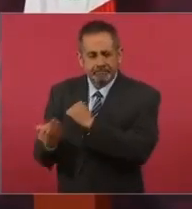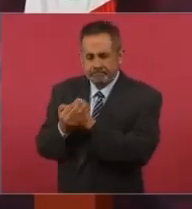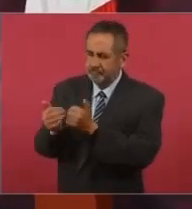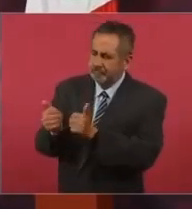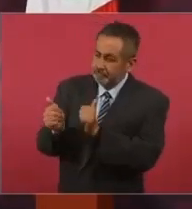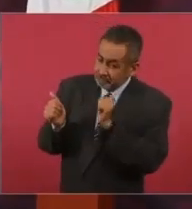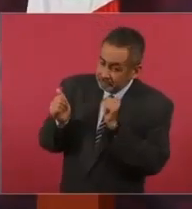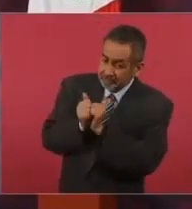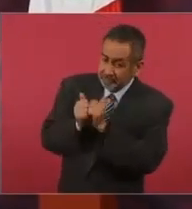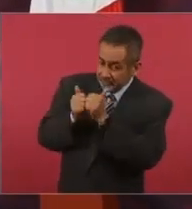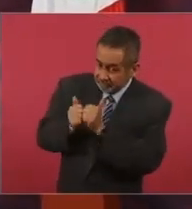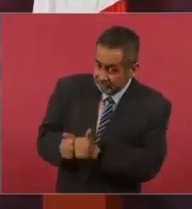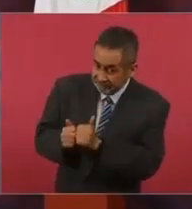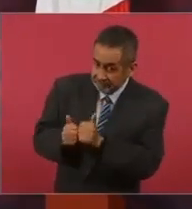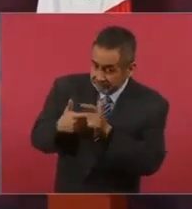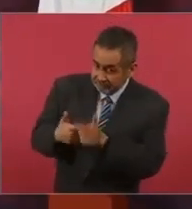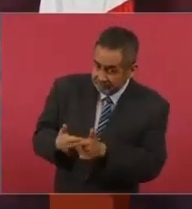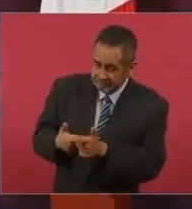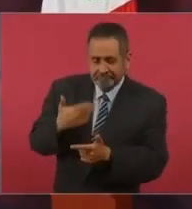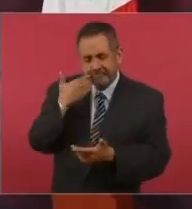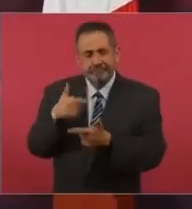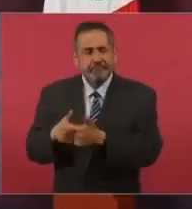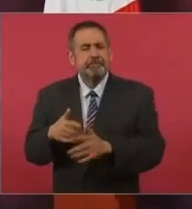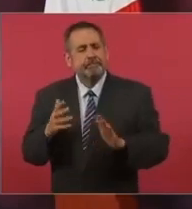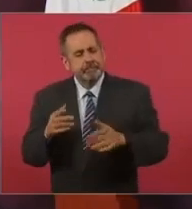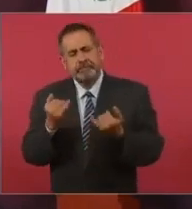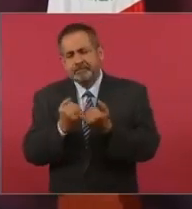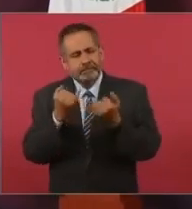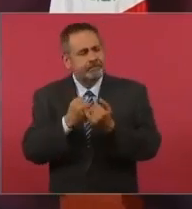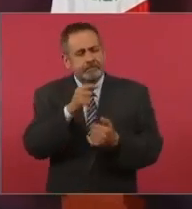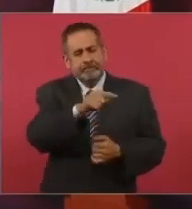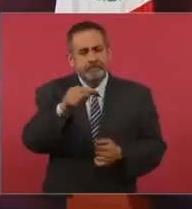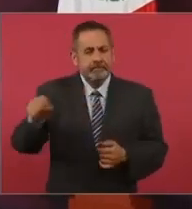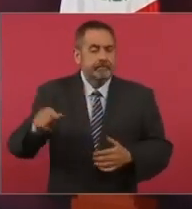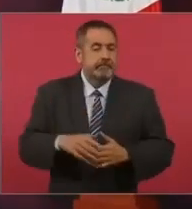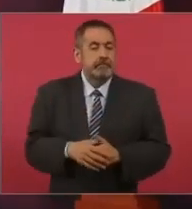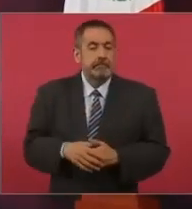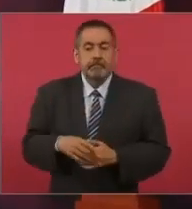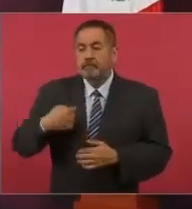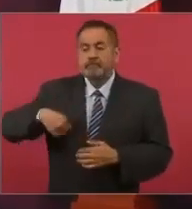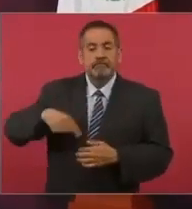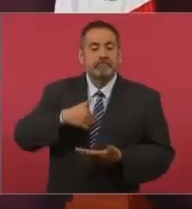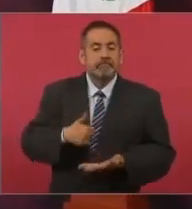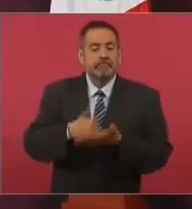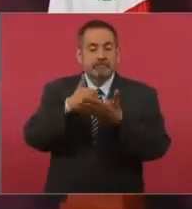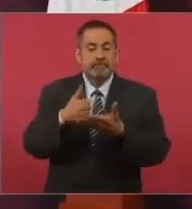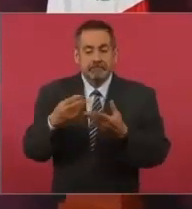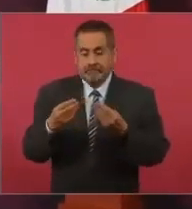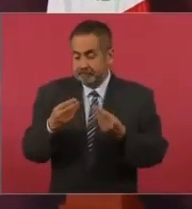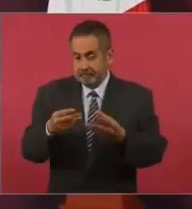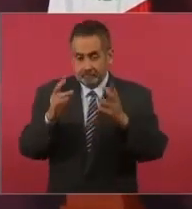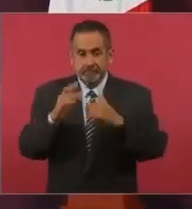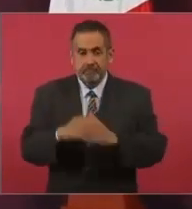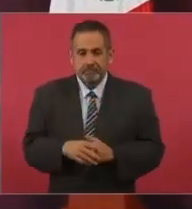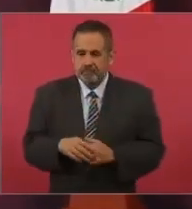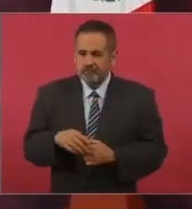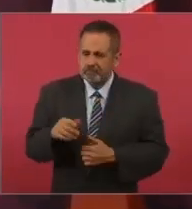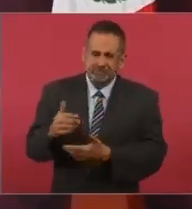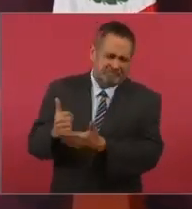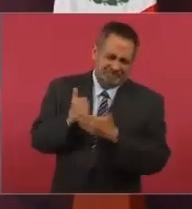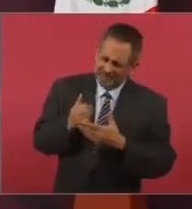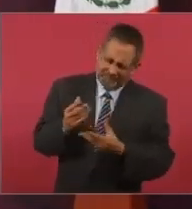Y así, y así. Porque nos ayuda muchísimo. No sé si es.